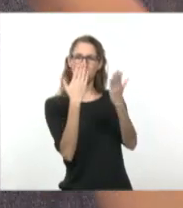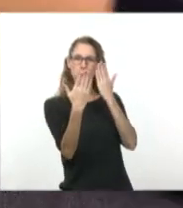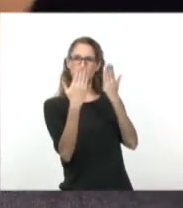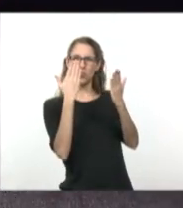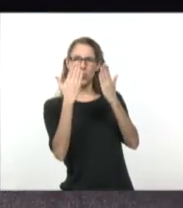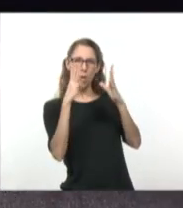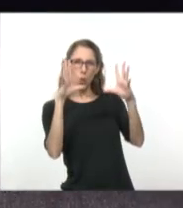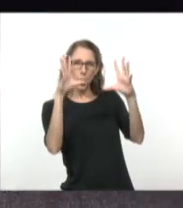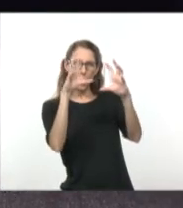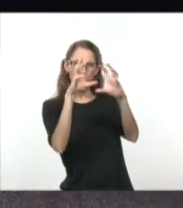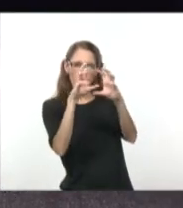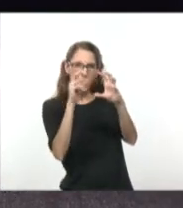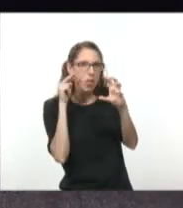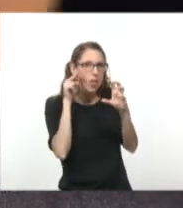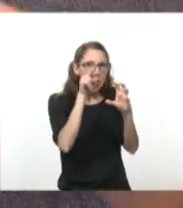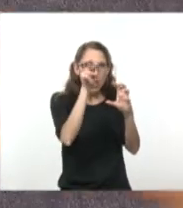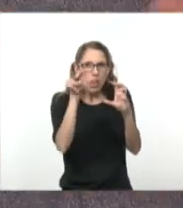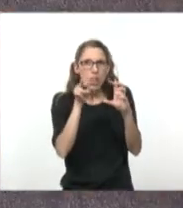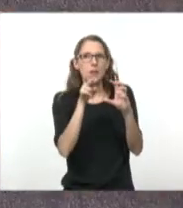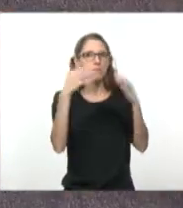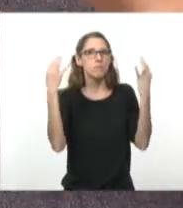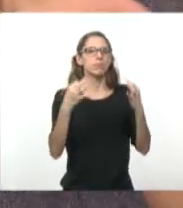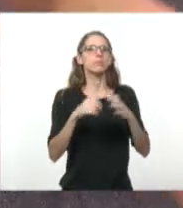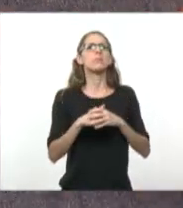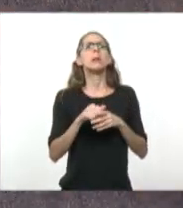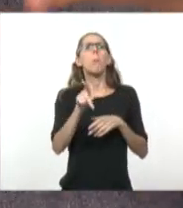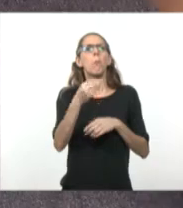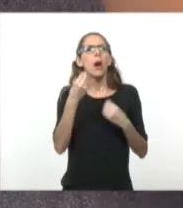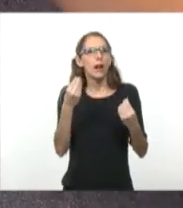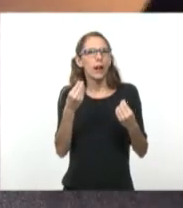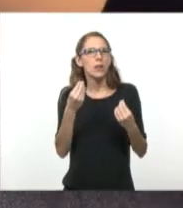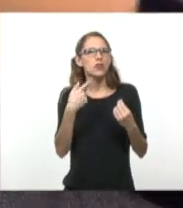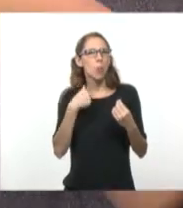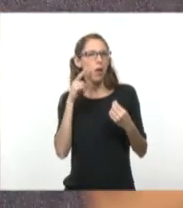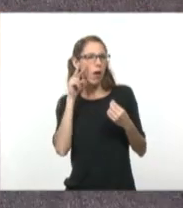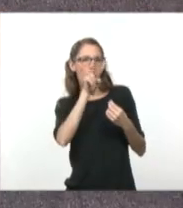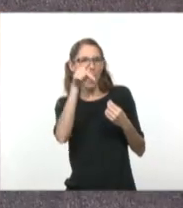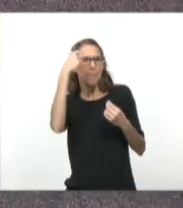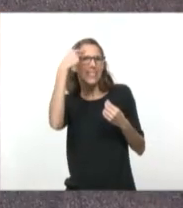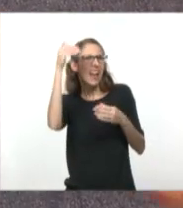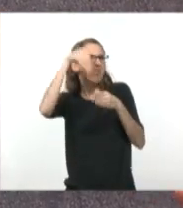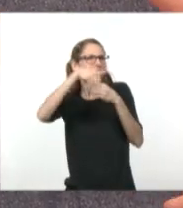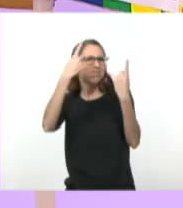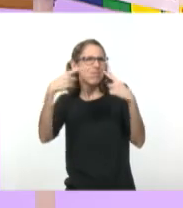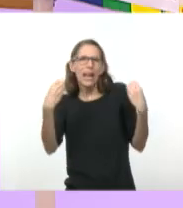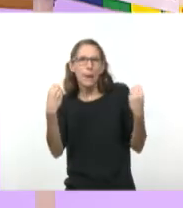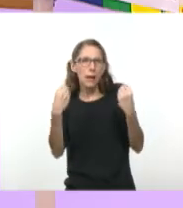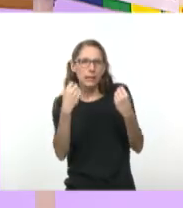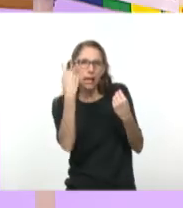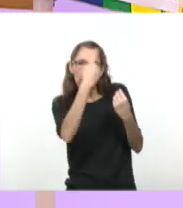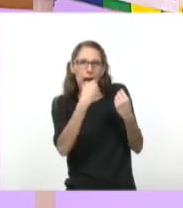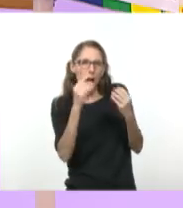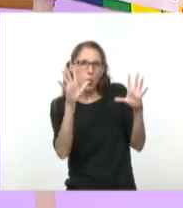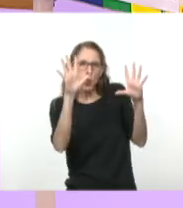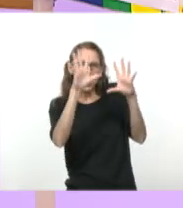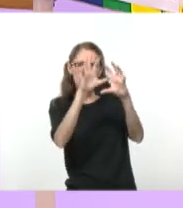estuviera iluminado este lugar. ¿Por qué? Porque nos permite imaginarnos lo que está pasando ahí adentro. Es esa gran cosa que tienen las